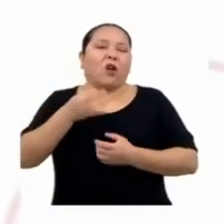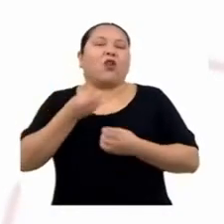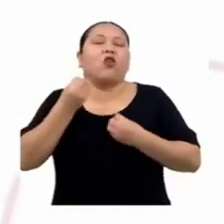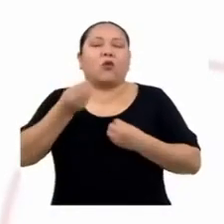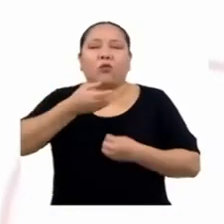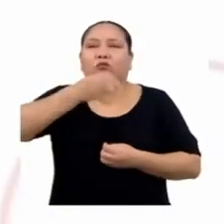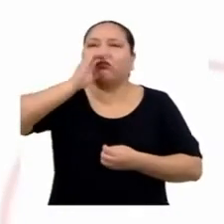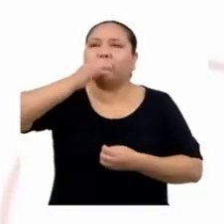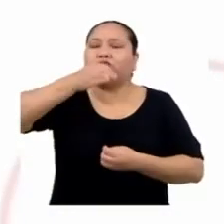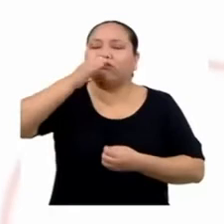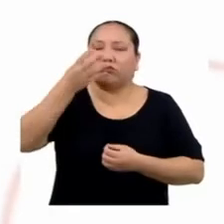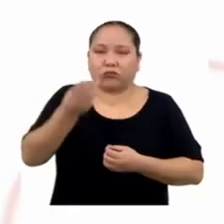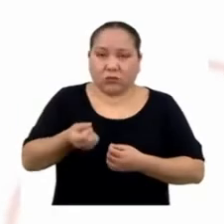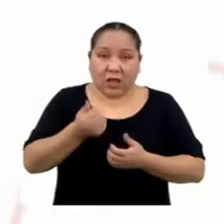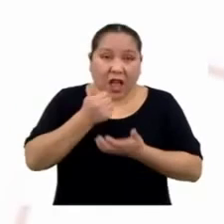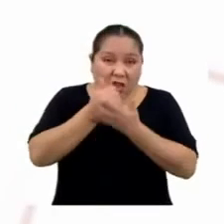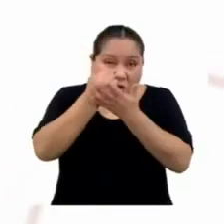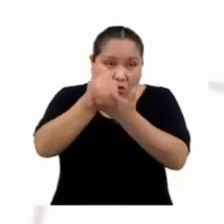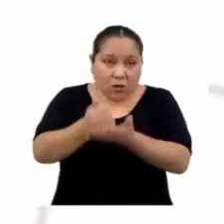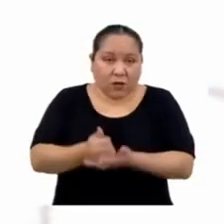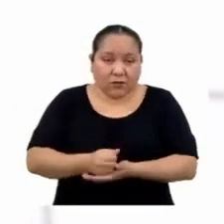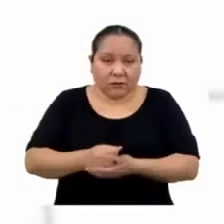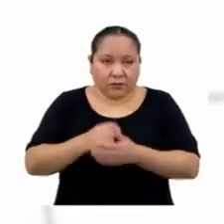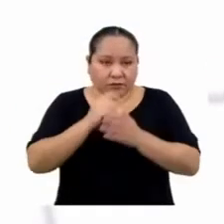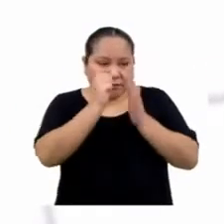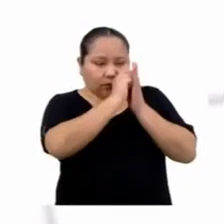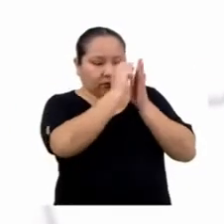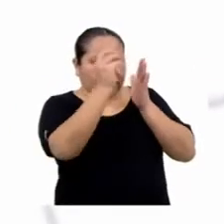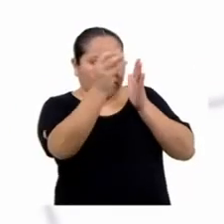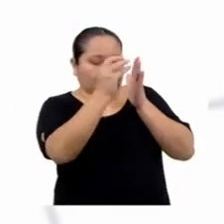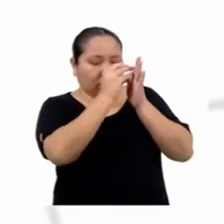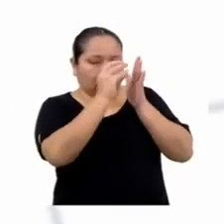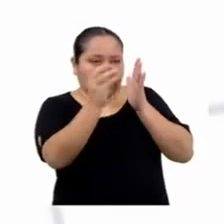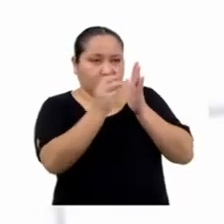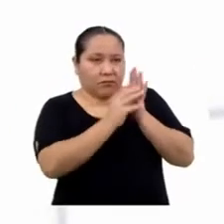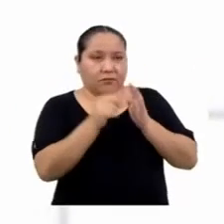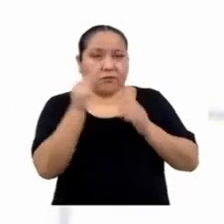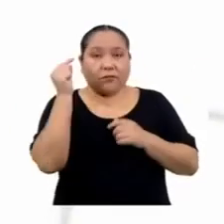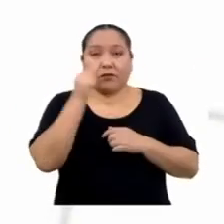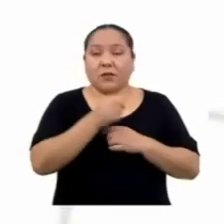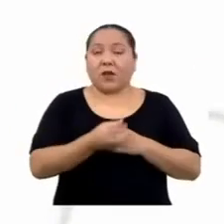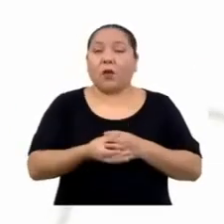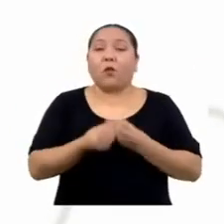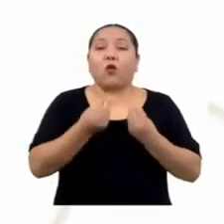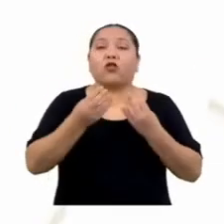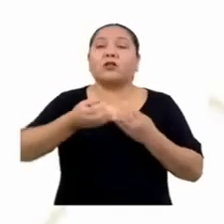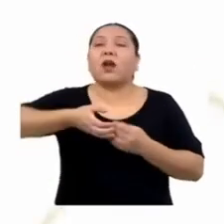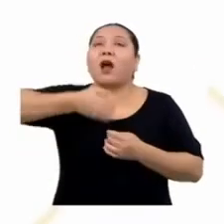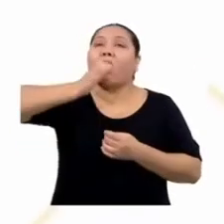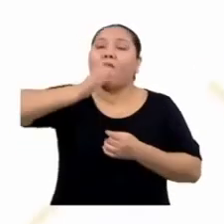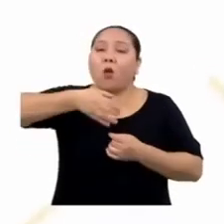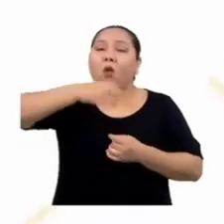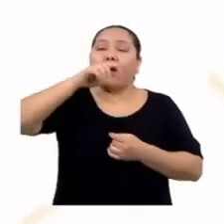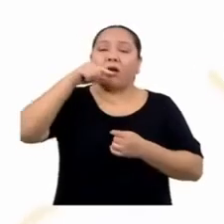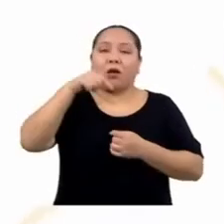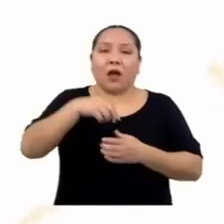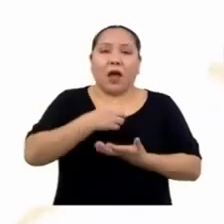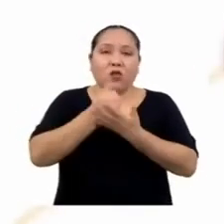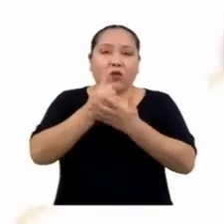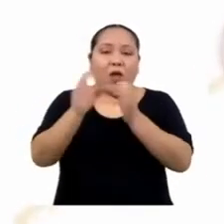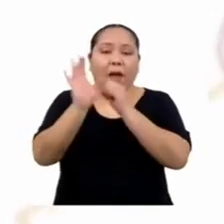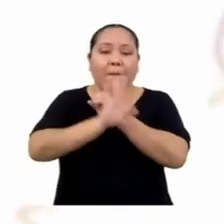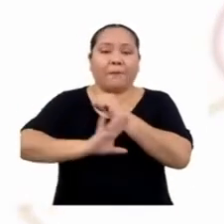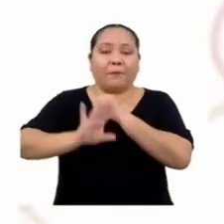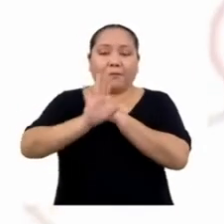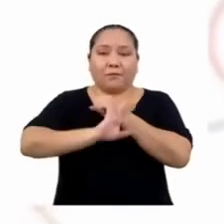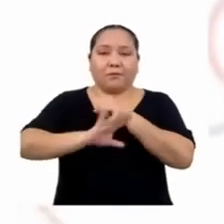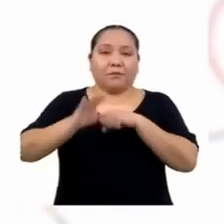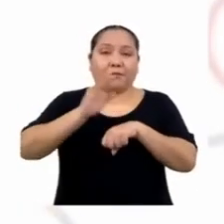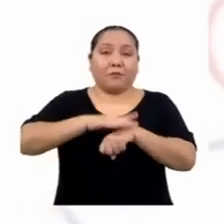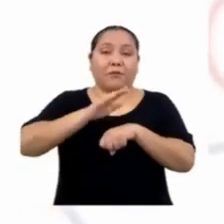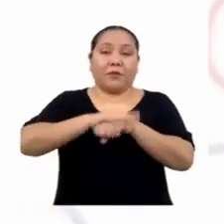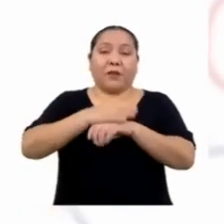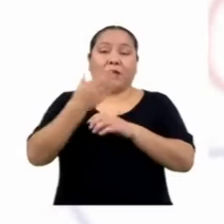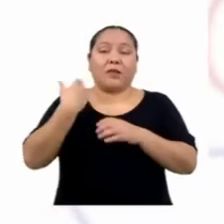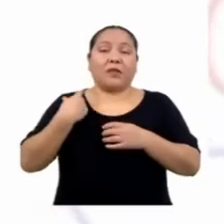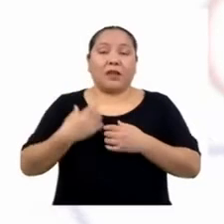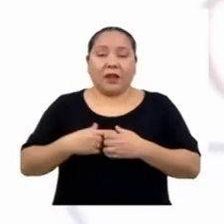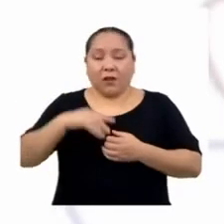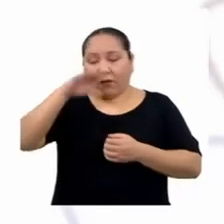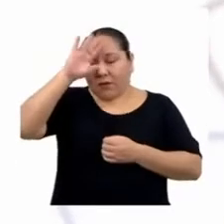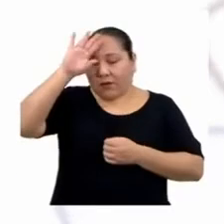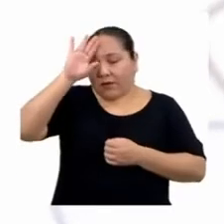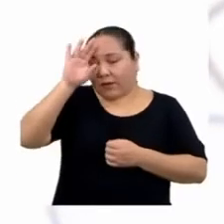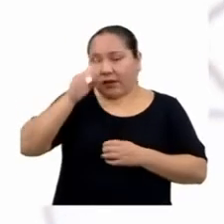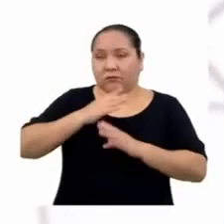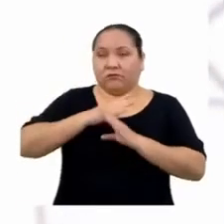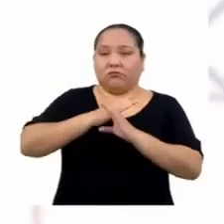Mira todo lo que he notado en este gráfico. El consumo constante de agua ayuda a prevenir enfermedades, ya que elimina toxinas e